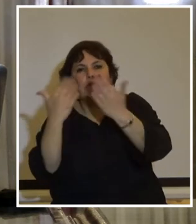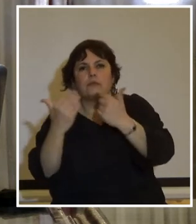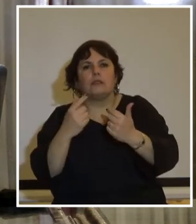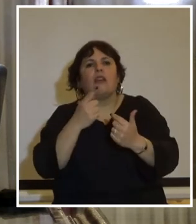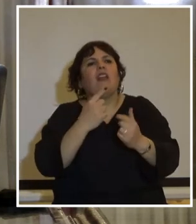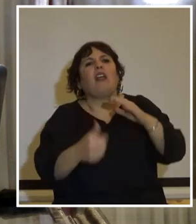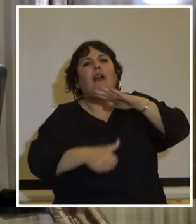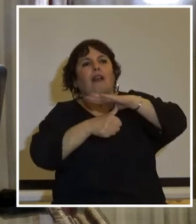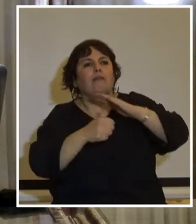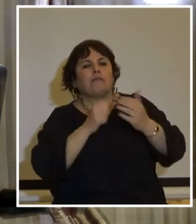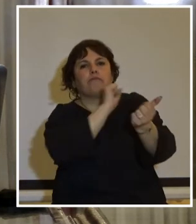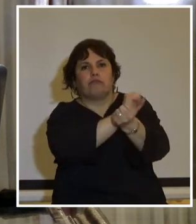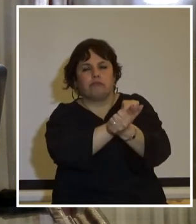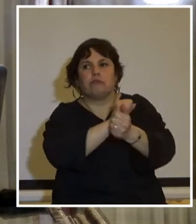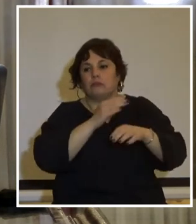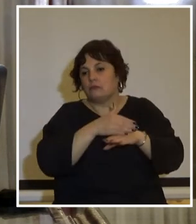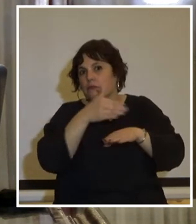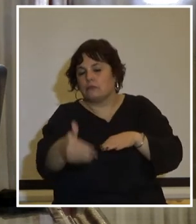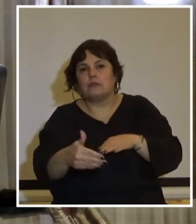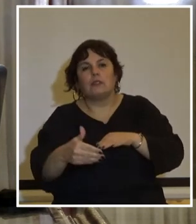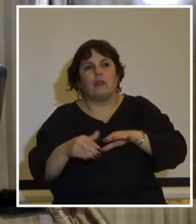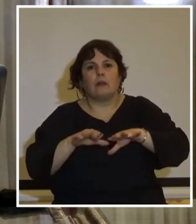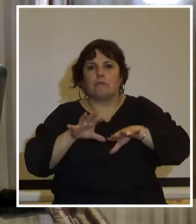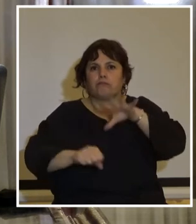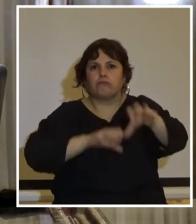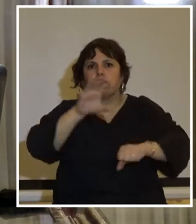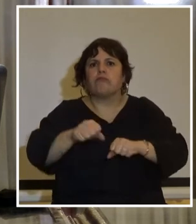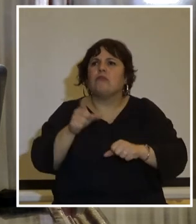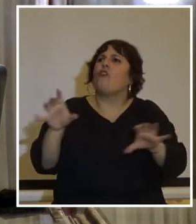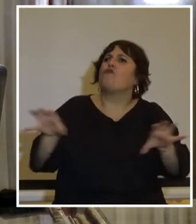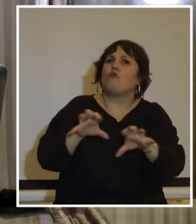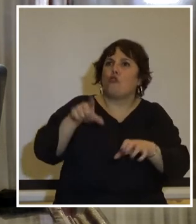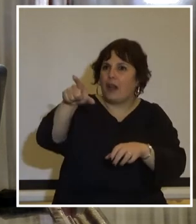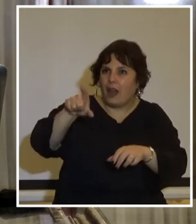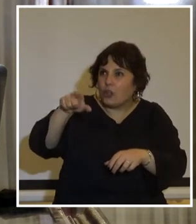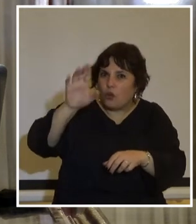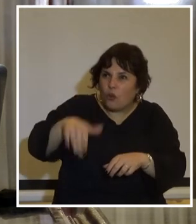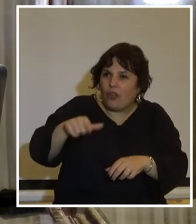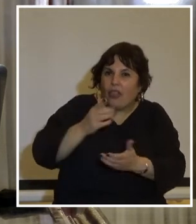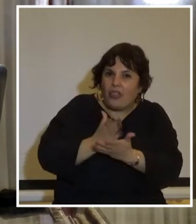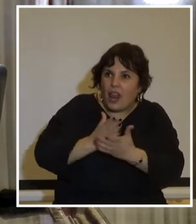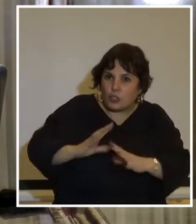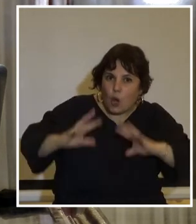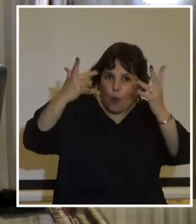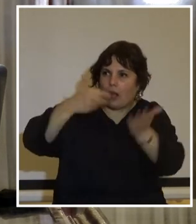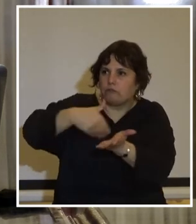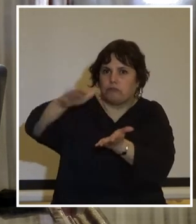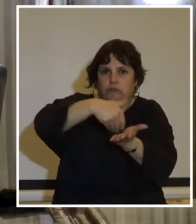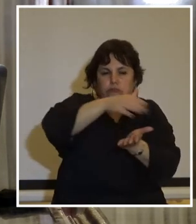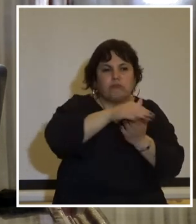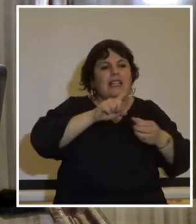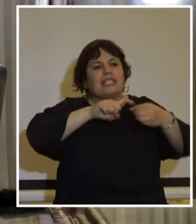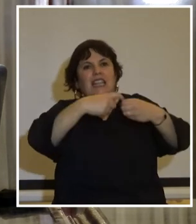arresto de sus dirigentes decretos posteriores avanzaron en la destitución de aquellos funcionarios que ejercieran el derecho de huelga y el arresto de los